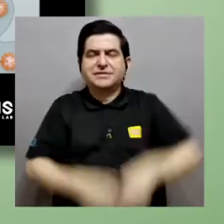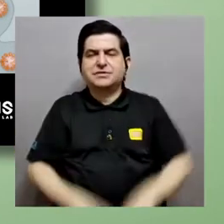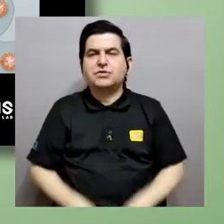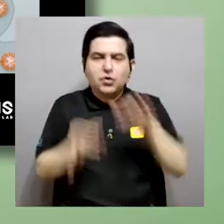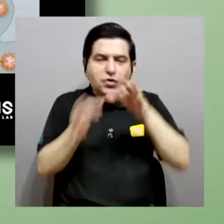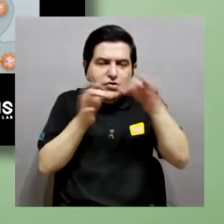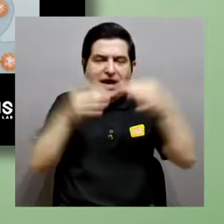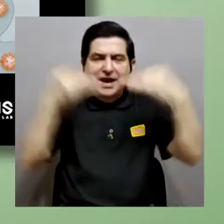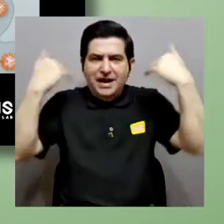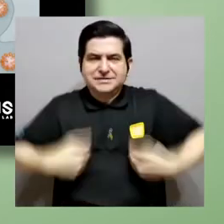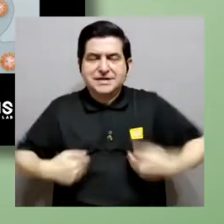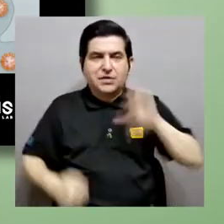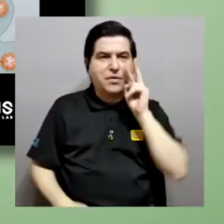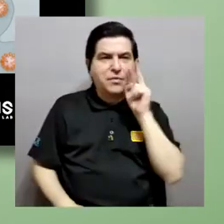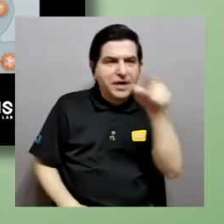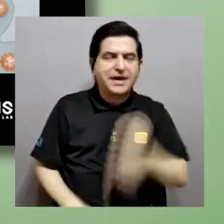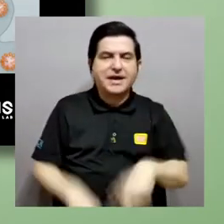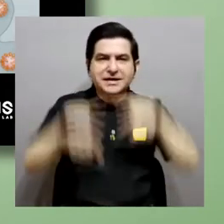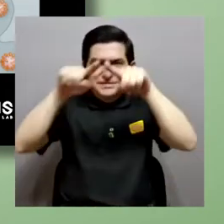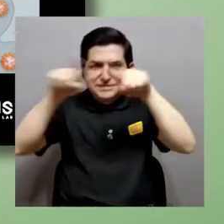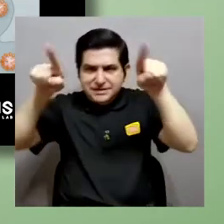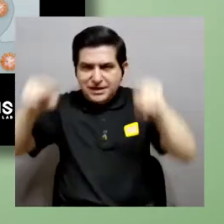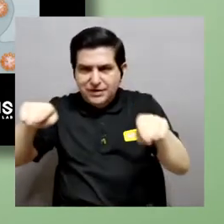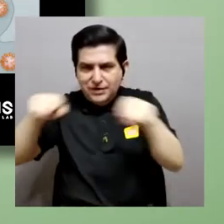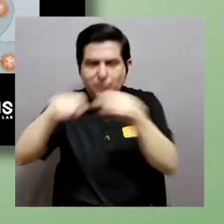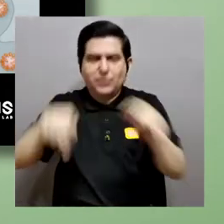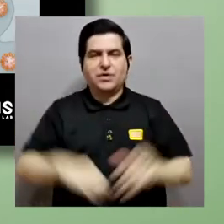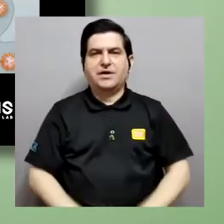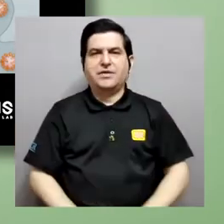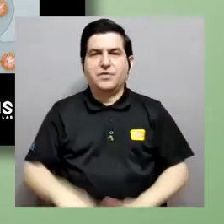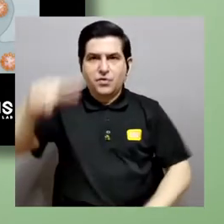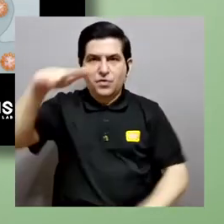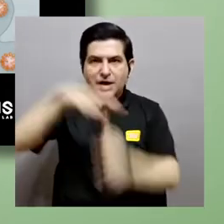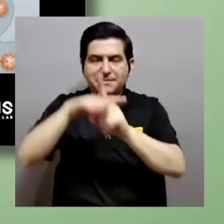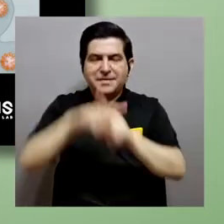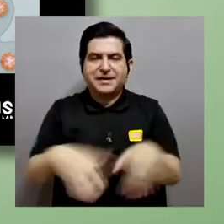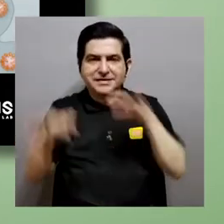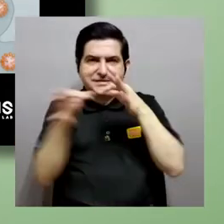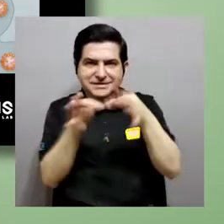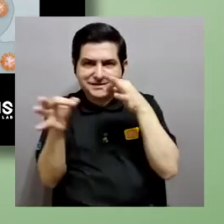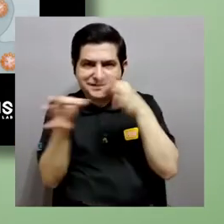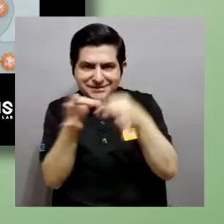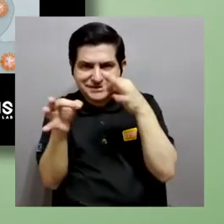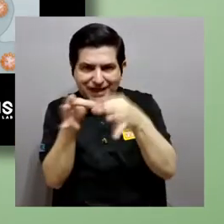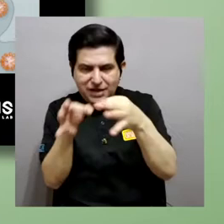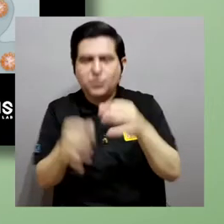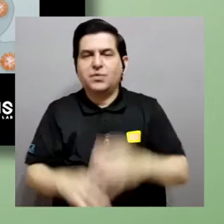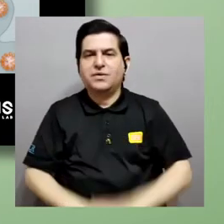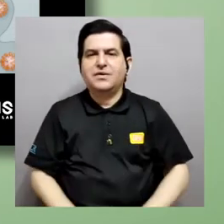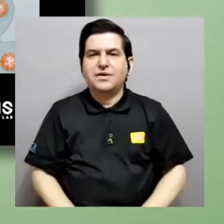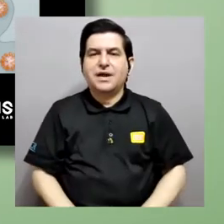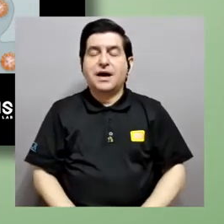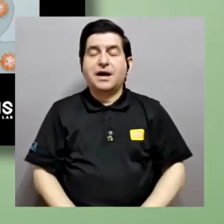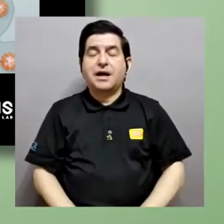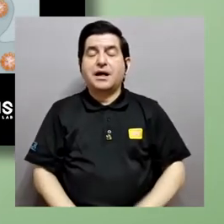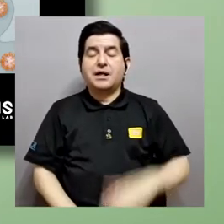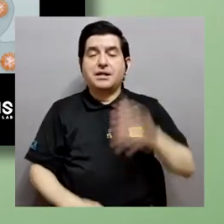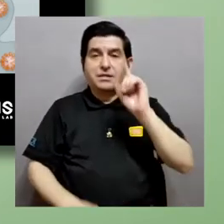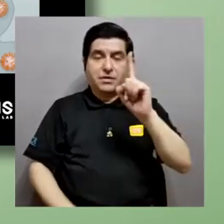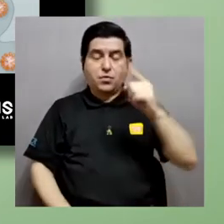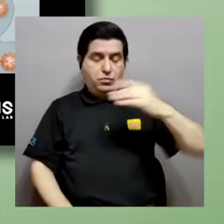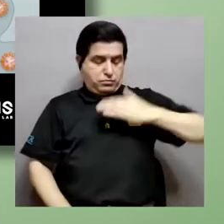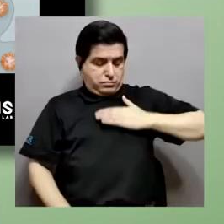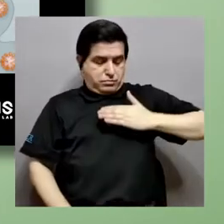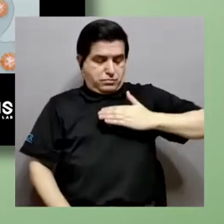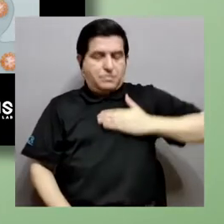pequeño recuadro de acá en donde aparece una célula, digamos, de pulmón que básicamente se acopla